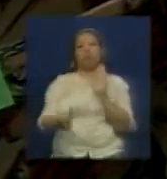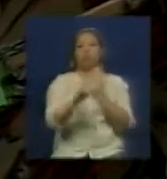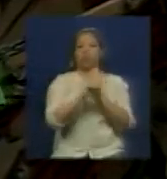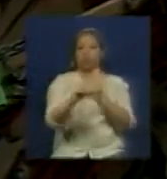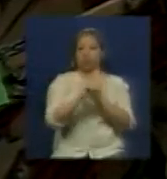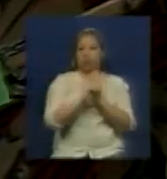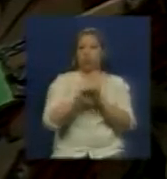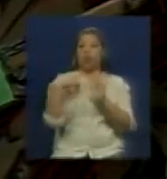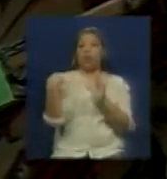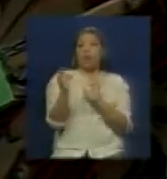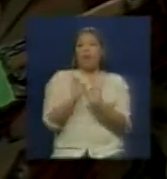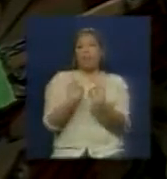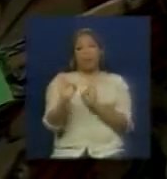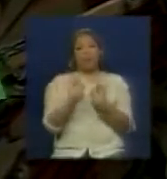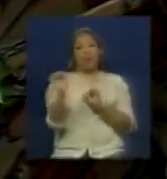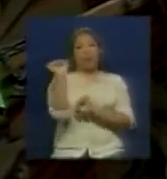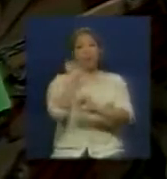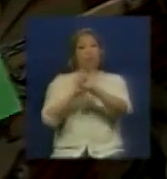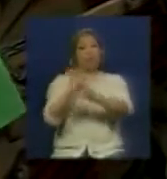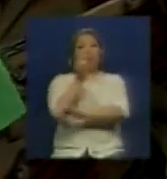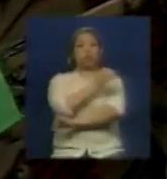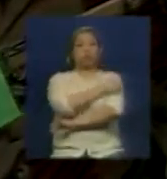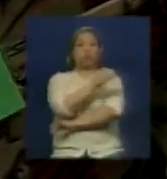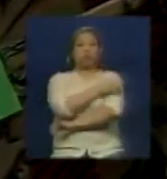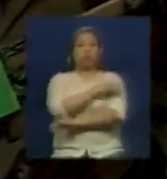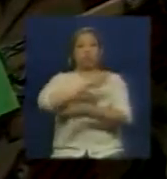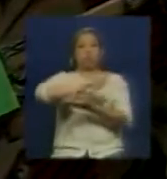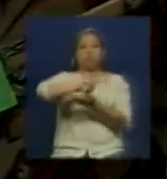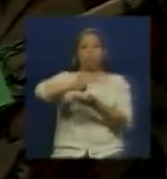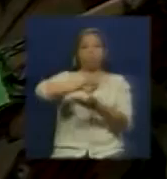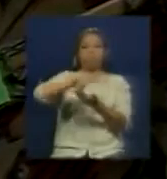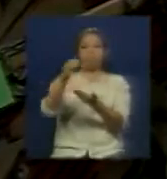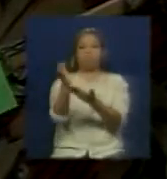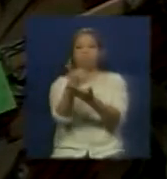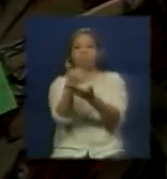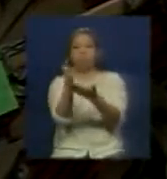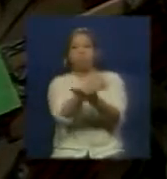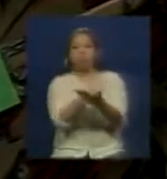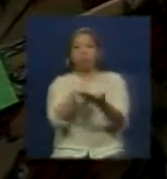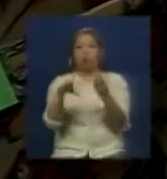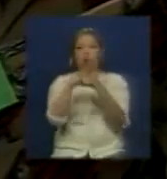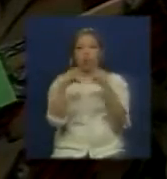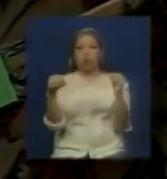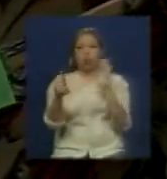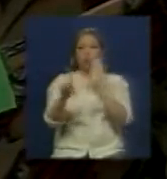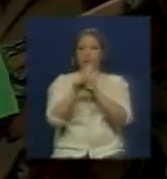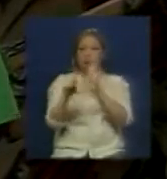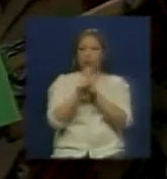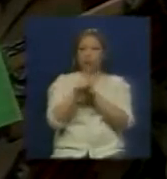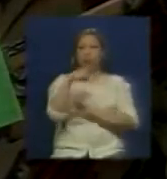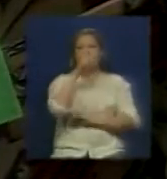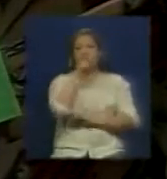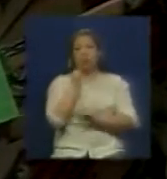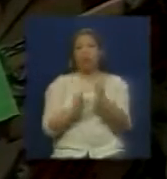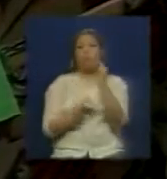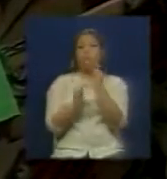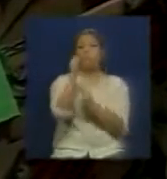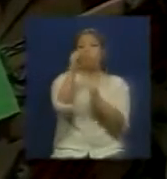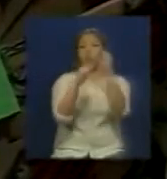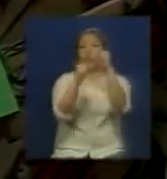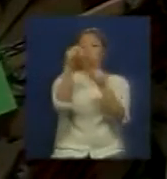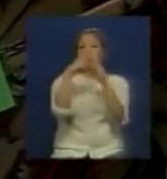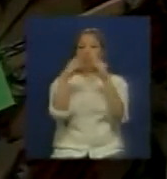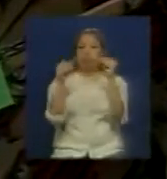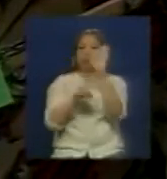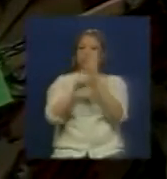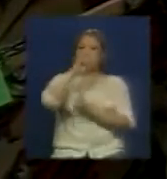para poder estar preparados a ser remitidas de la derecha que vendrá seguramente y sin ninguna duda y además para poder seguir construyendo y avanzando